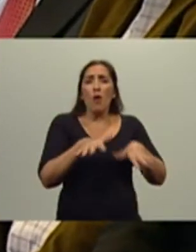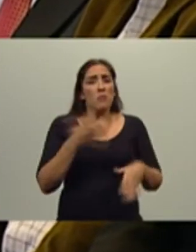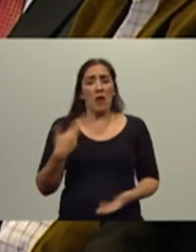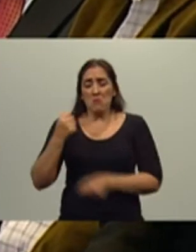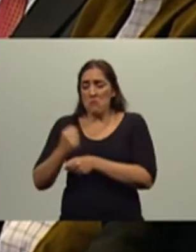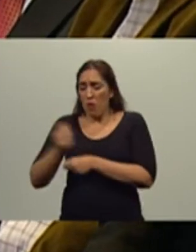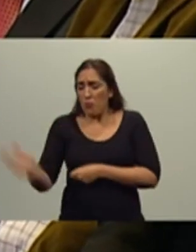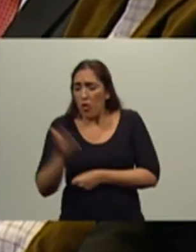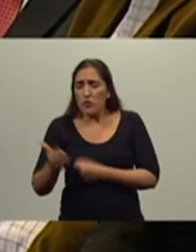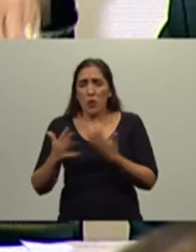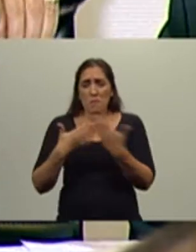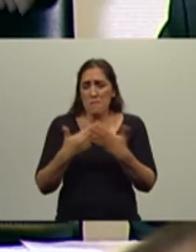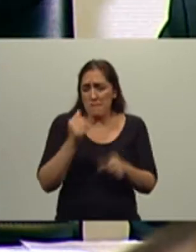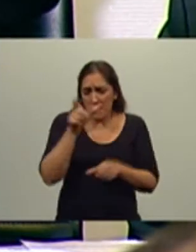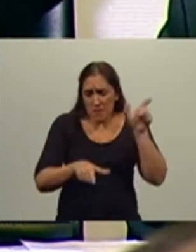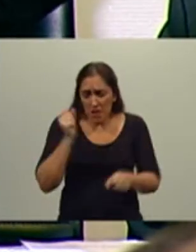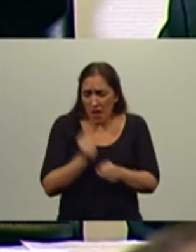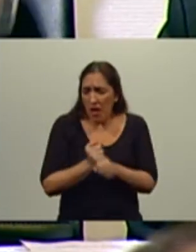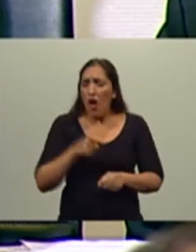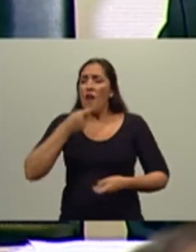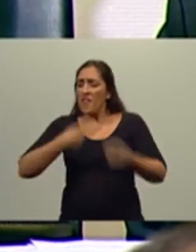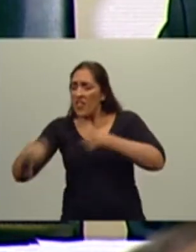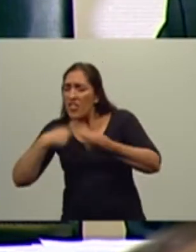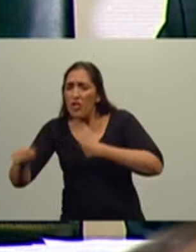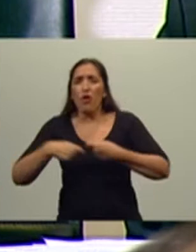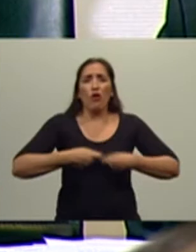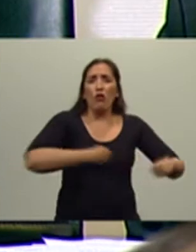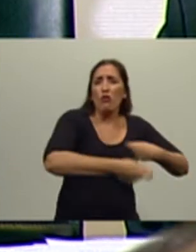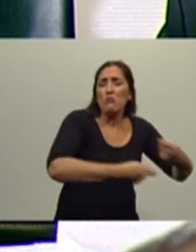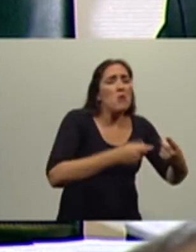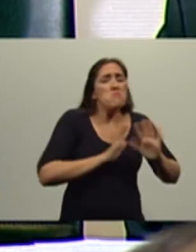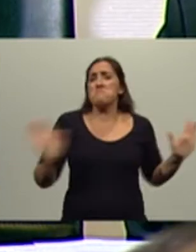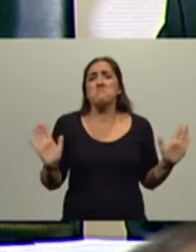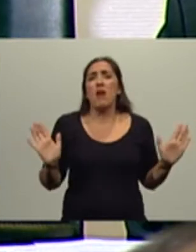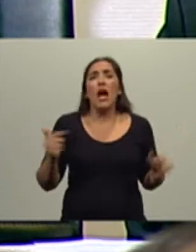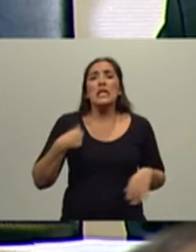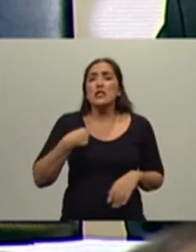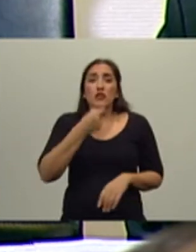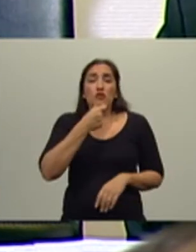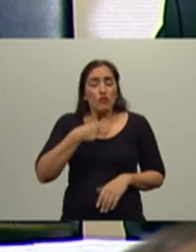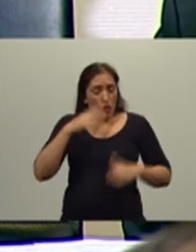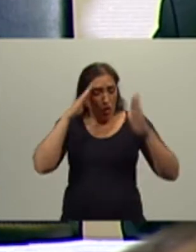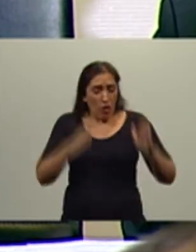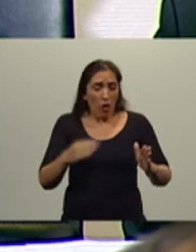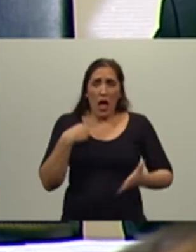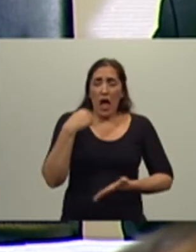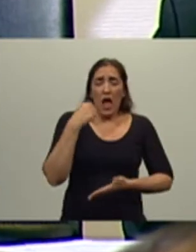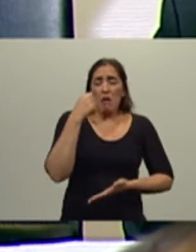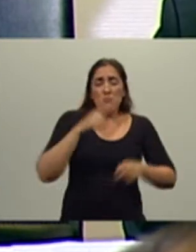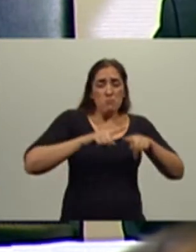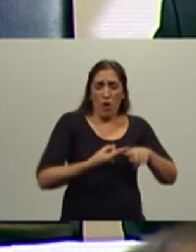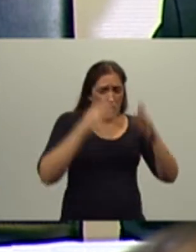manufactura, sea productor primario, sea vendedor, comerciante. Si yo no me dedicara a la política y me dedicara